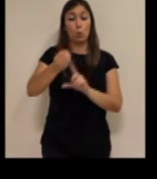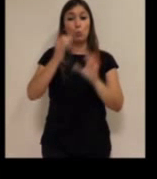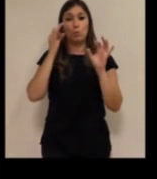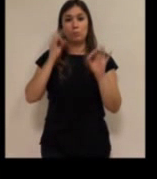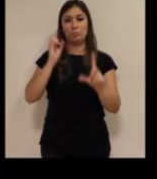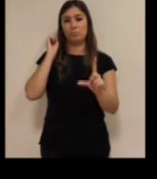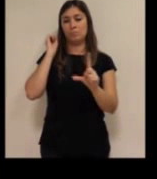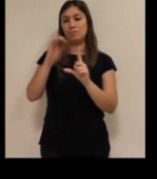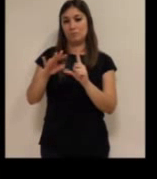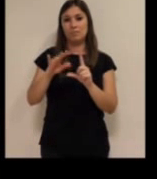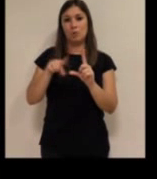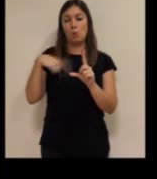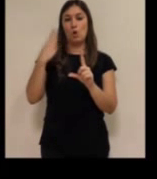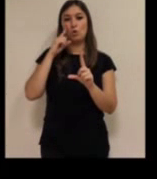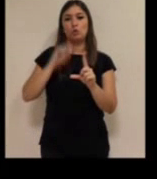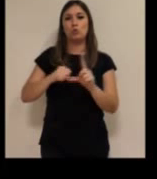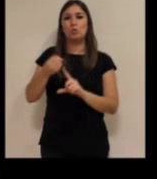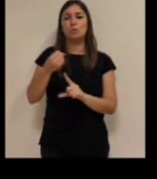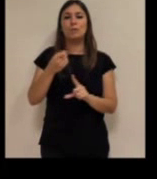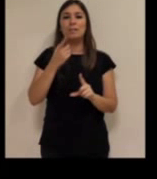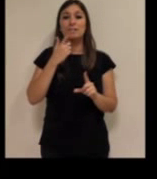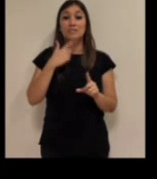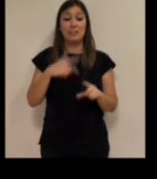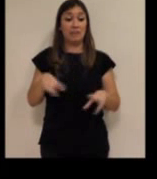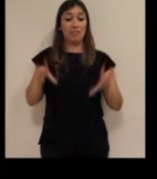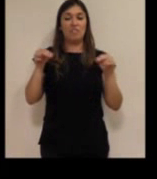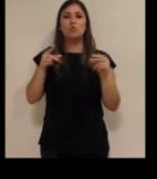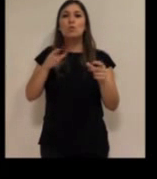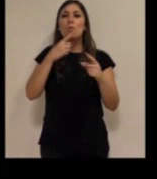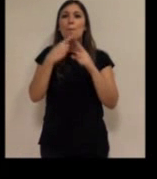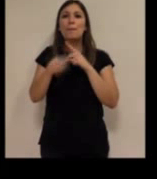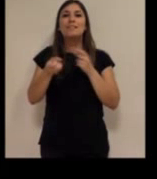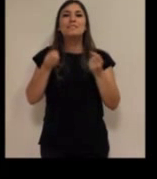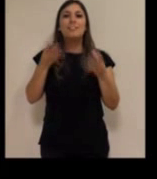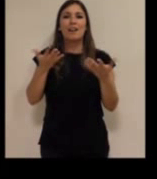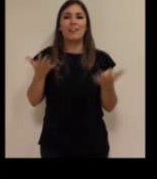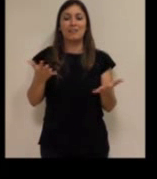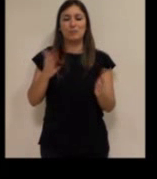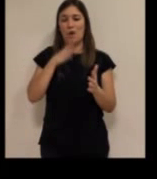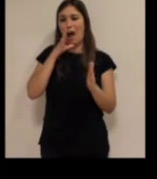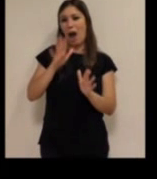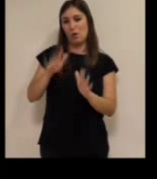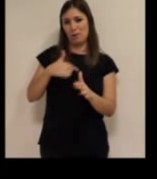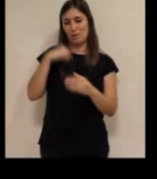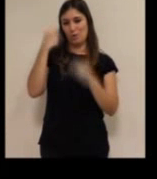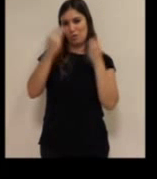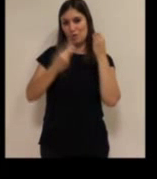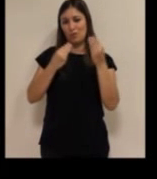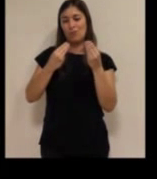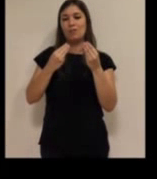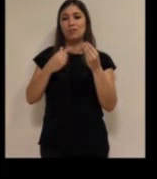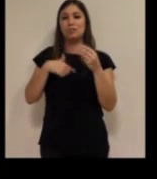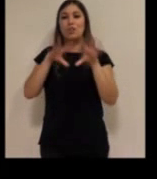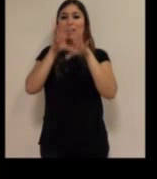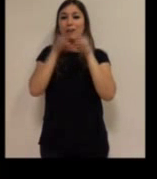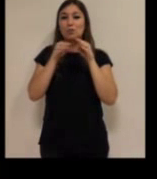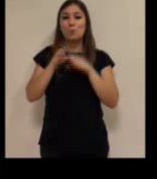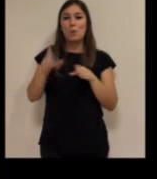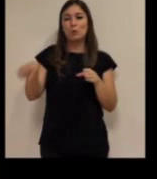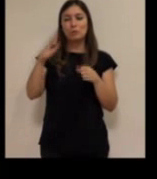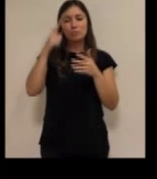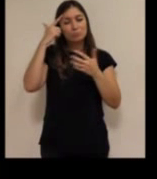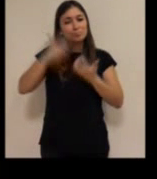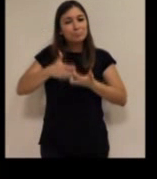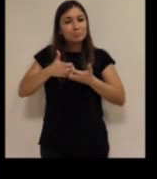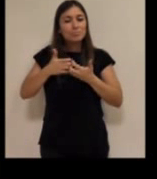de YouTube que luego estarán estos vídeos también colgados en el canal de YouTube con qué mensaje querríais que se quedara yo os lo dejo que lo estéis pensando mientras voy